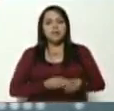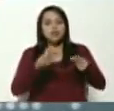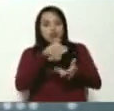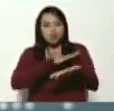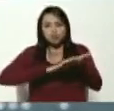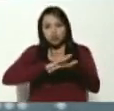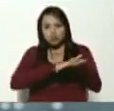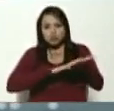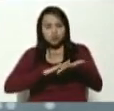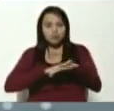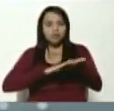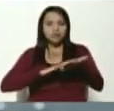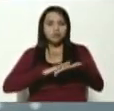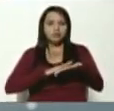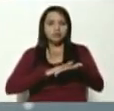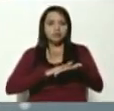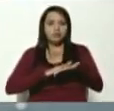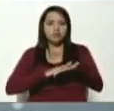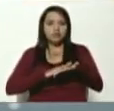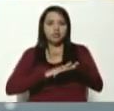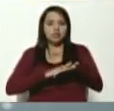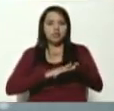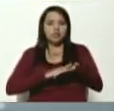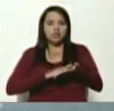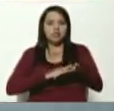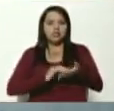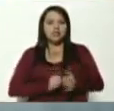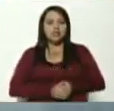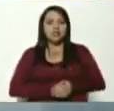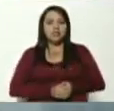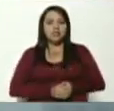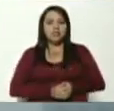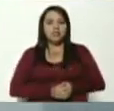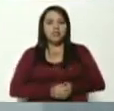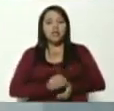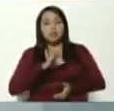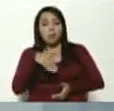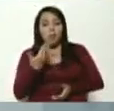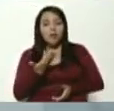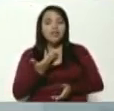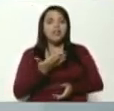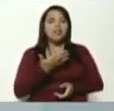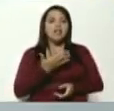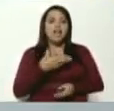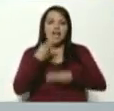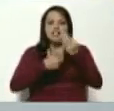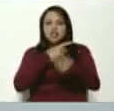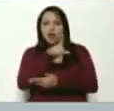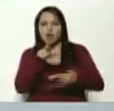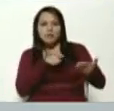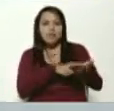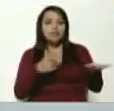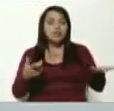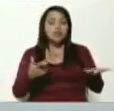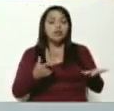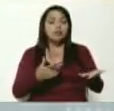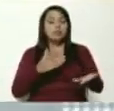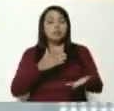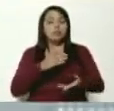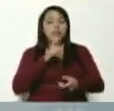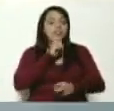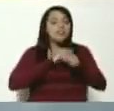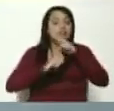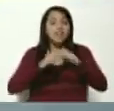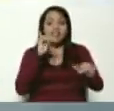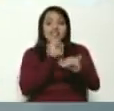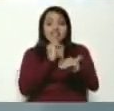los ataques a nuestras empresas eléctricas, todo lo que tiene que ver con Internet por parte